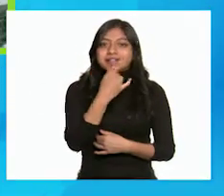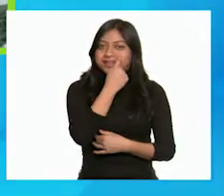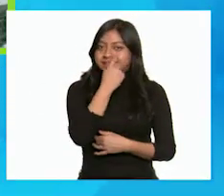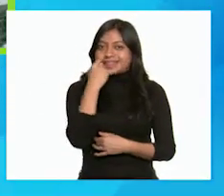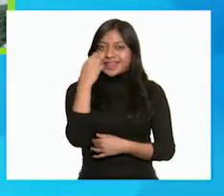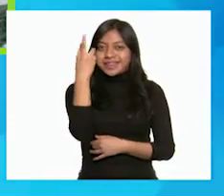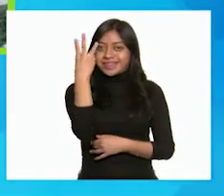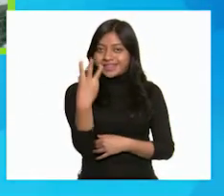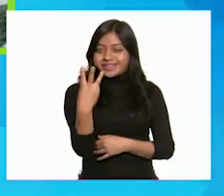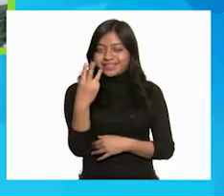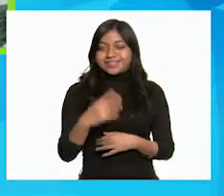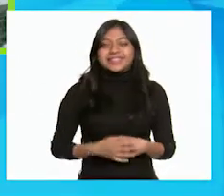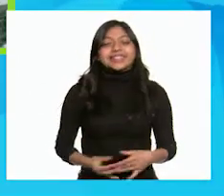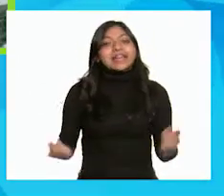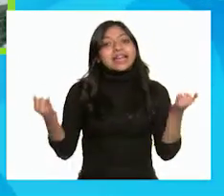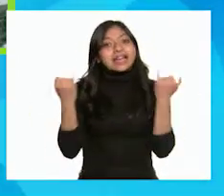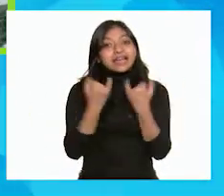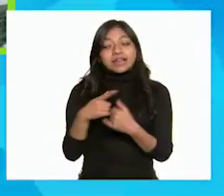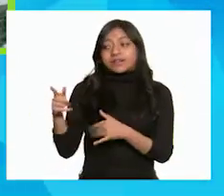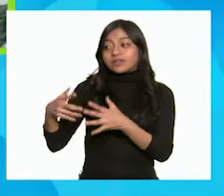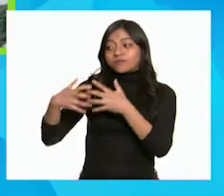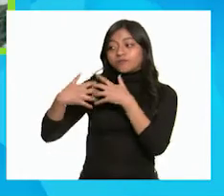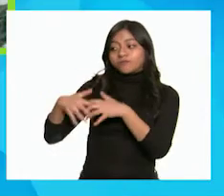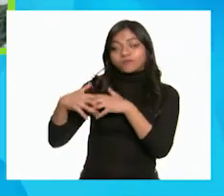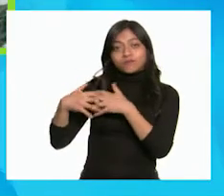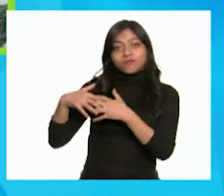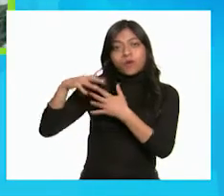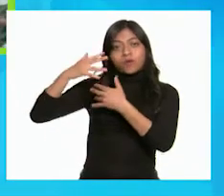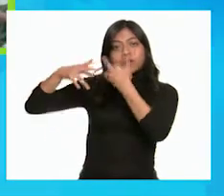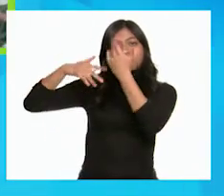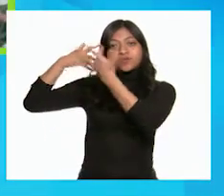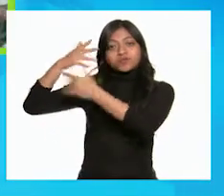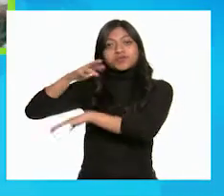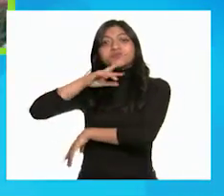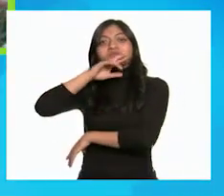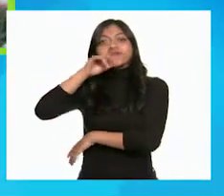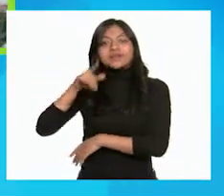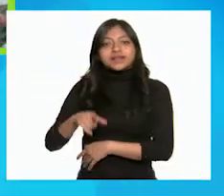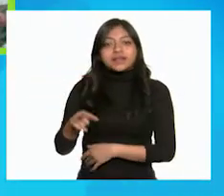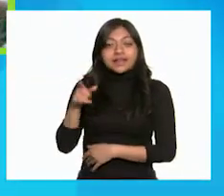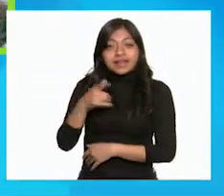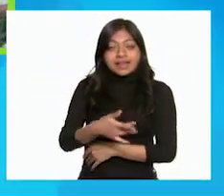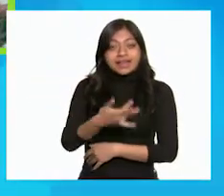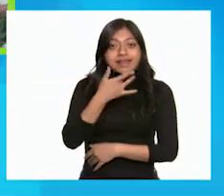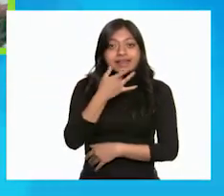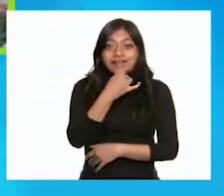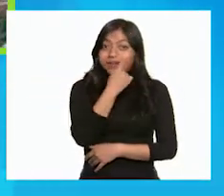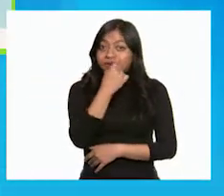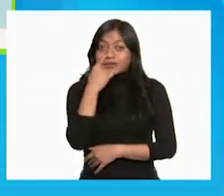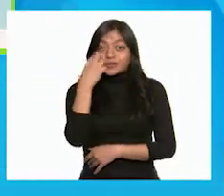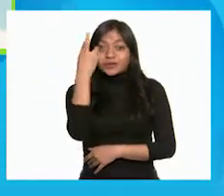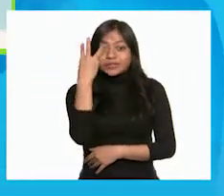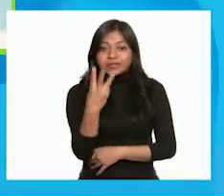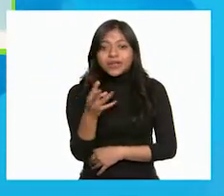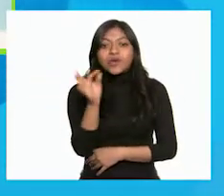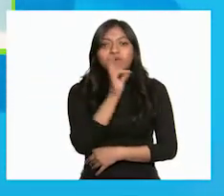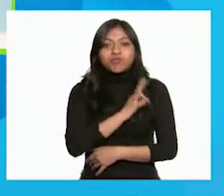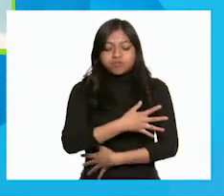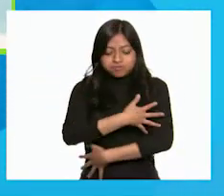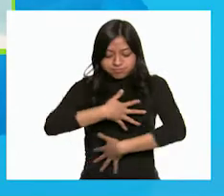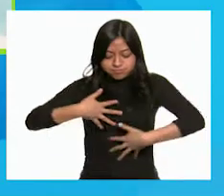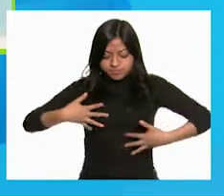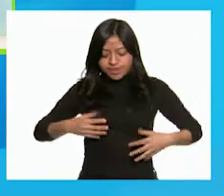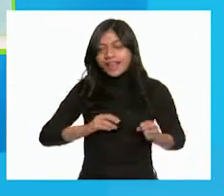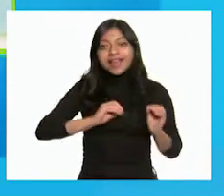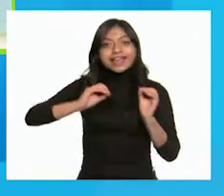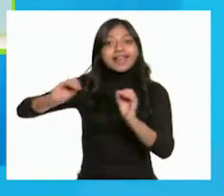También la fábrica ha mejorado y ahora Rana de Tres Ojos se pudo quitar su